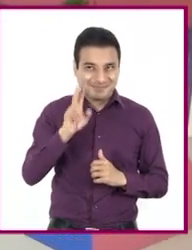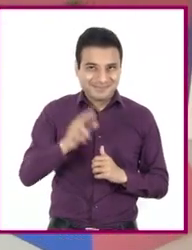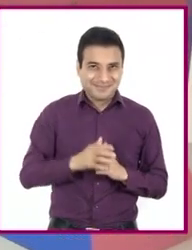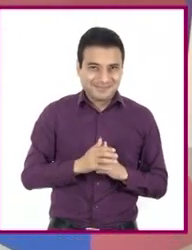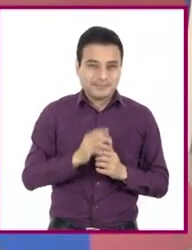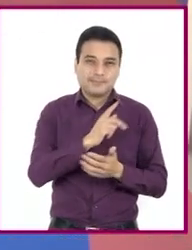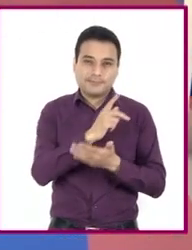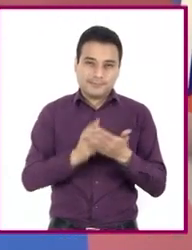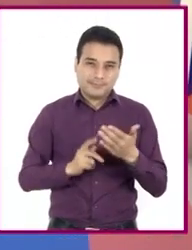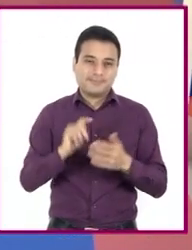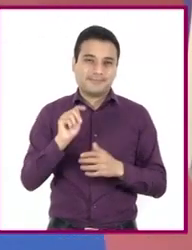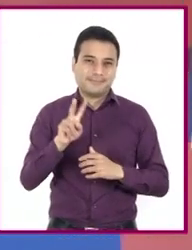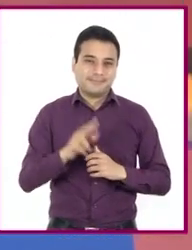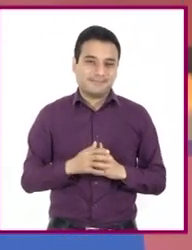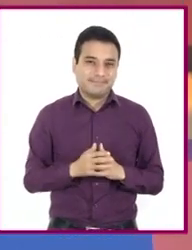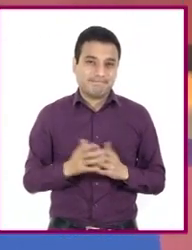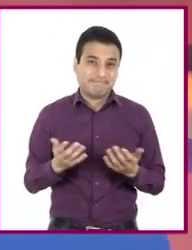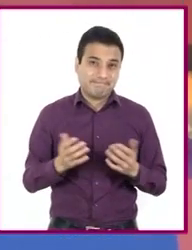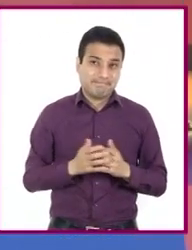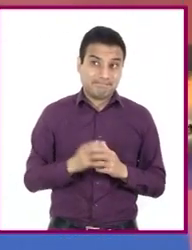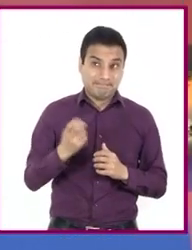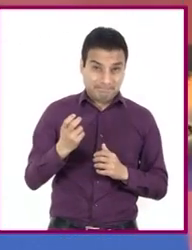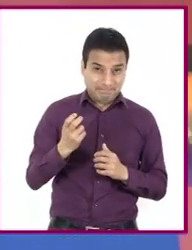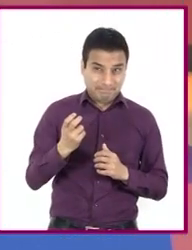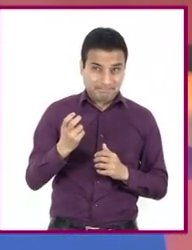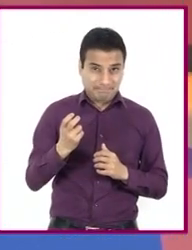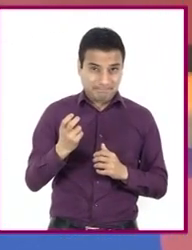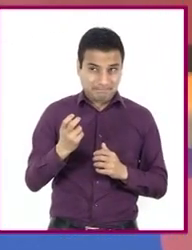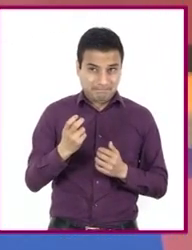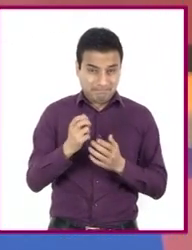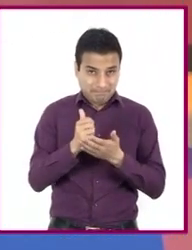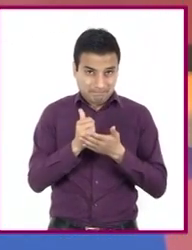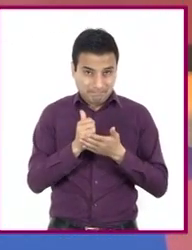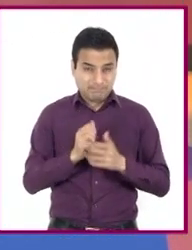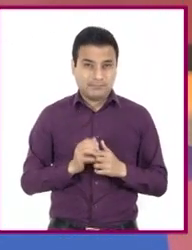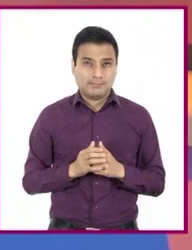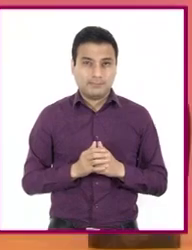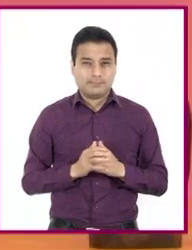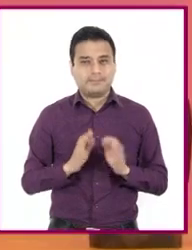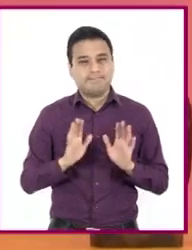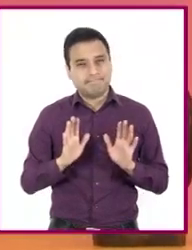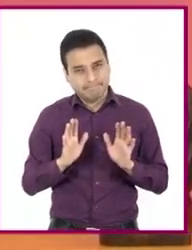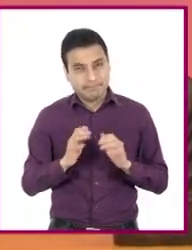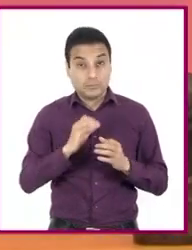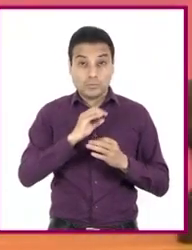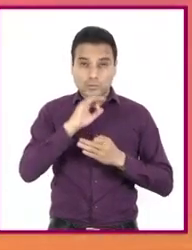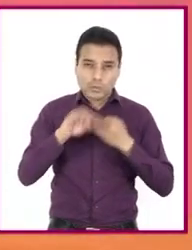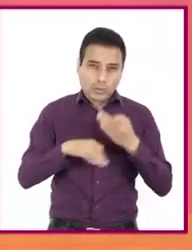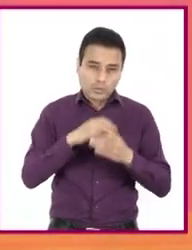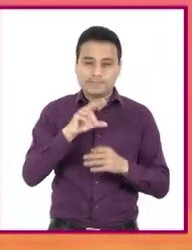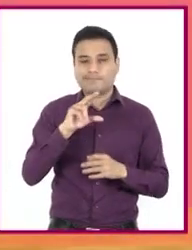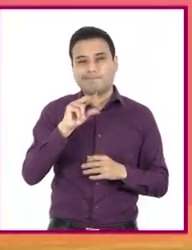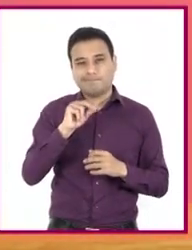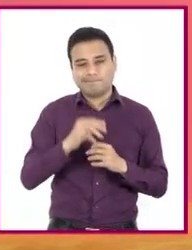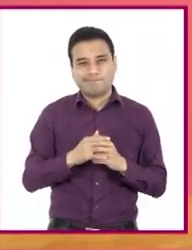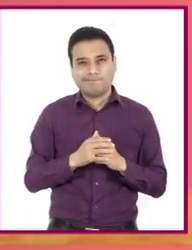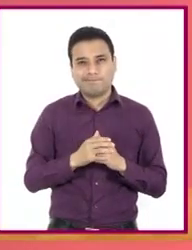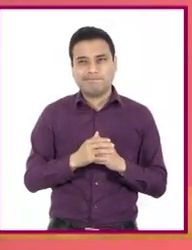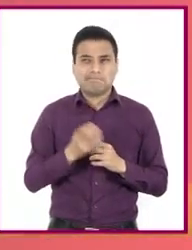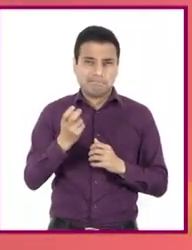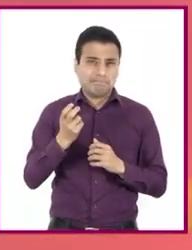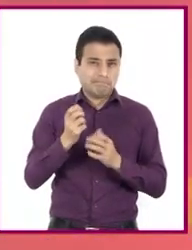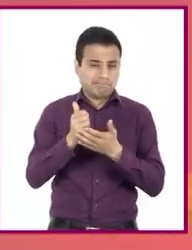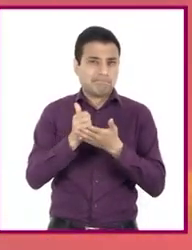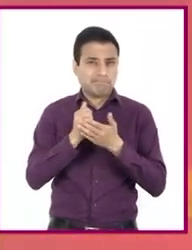televisión, maestra. ¿También estos materiales se pueden consultar? Bueno, no todos. Son fuentes de información